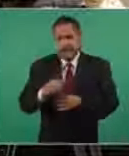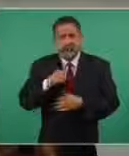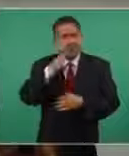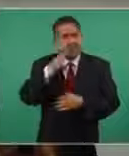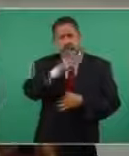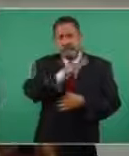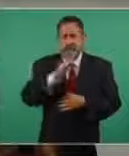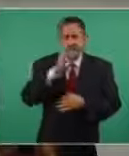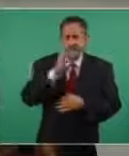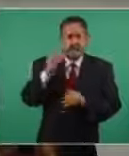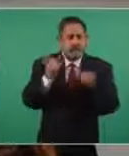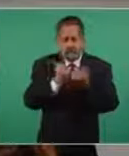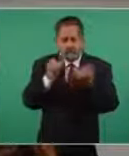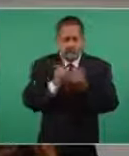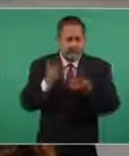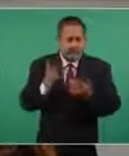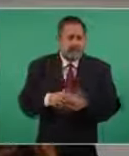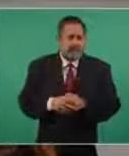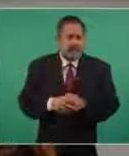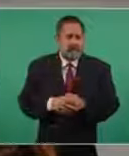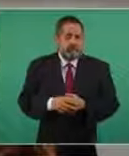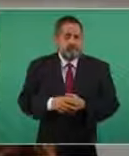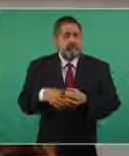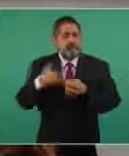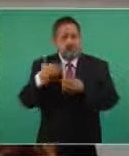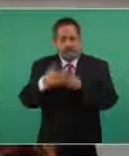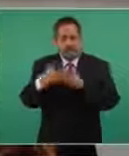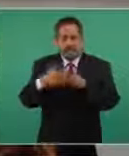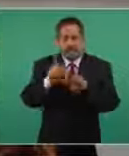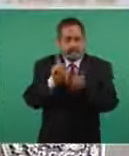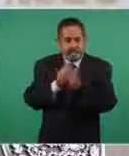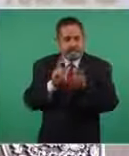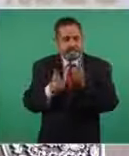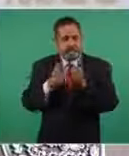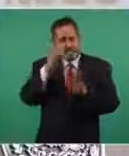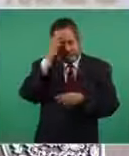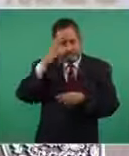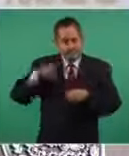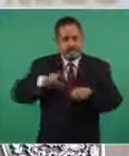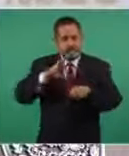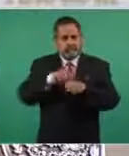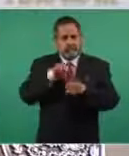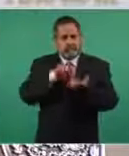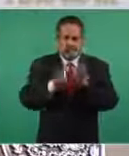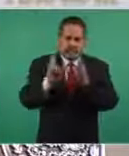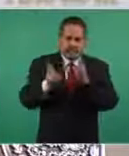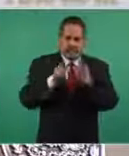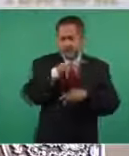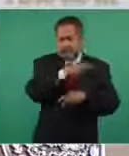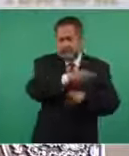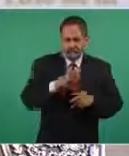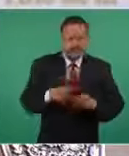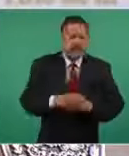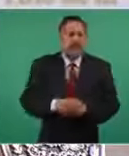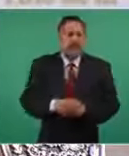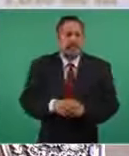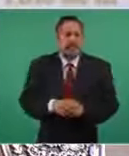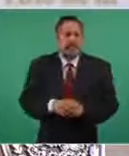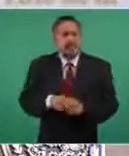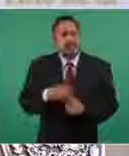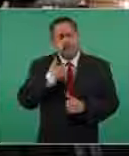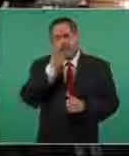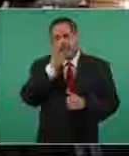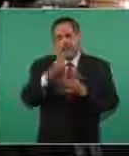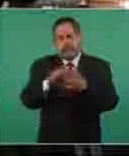los traen a vuelta y vuelta. Creo que vino el gobernador, o no sé si ya tiene conocimiento que te aclaró en ese tema, en ese sentido. Quiero